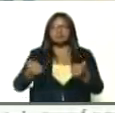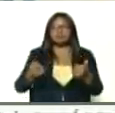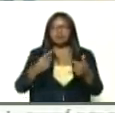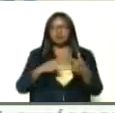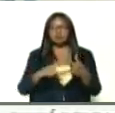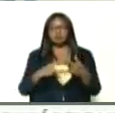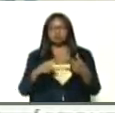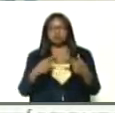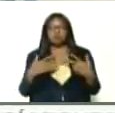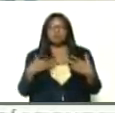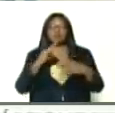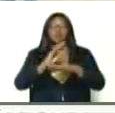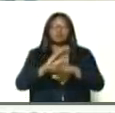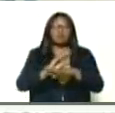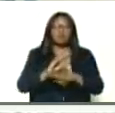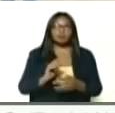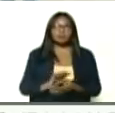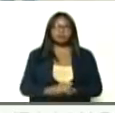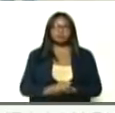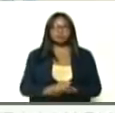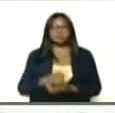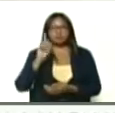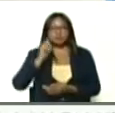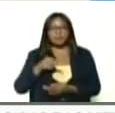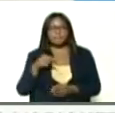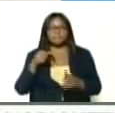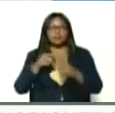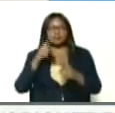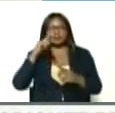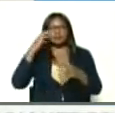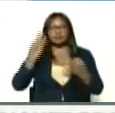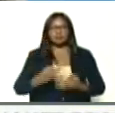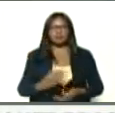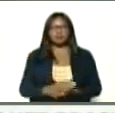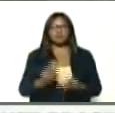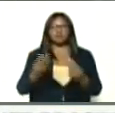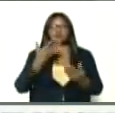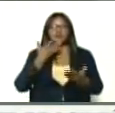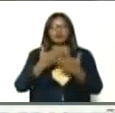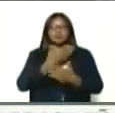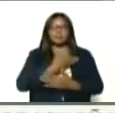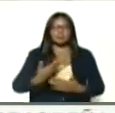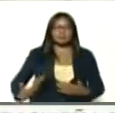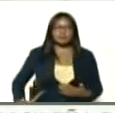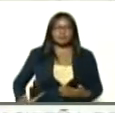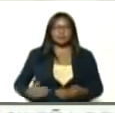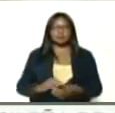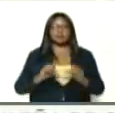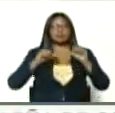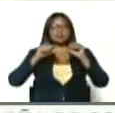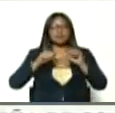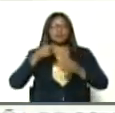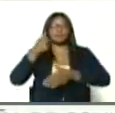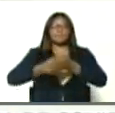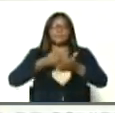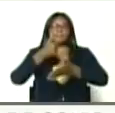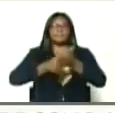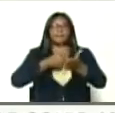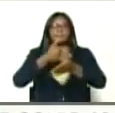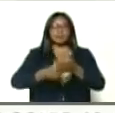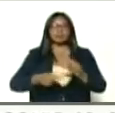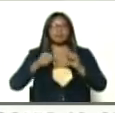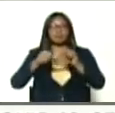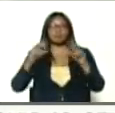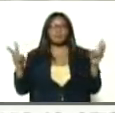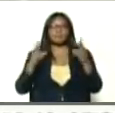en el área, de la prevención, y en el área, de la seguridad, muchas gracias, Presidente, y seguimos en batalla, seguimos,